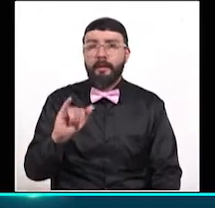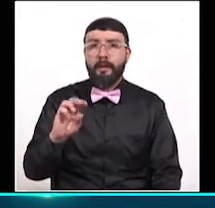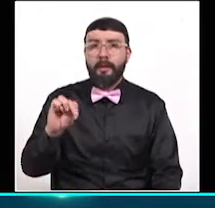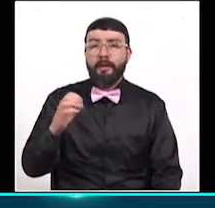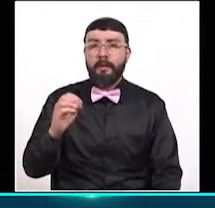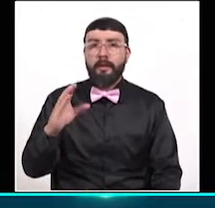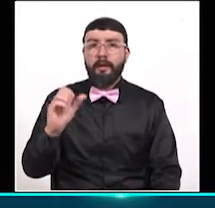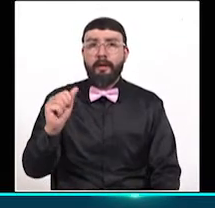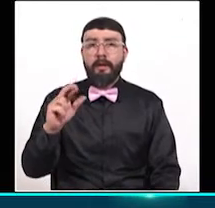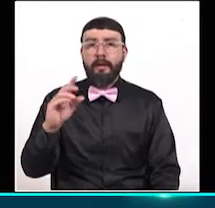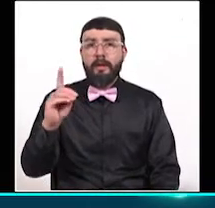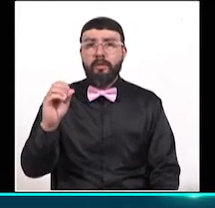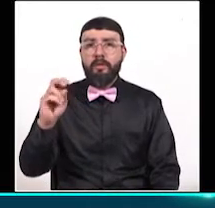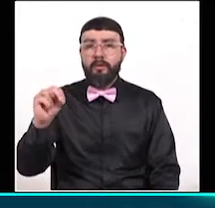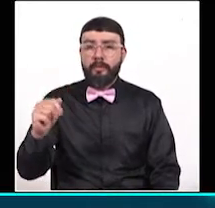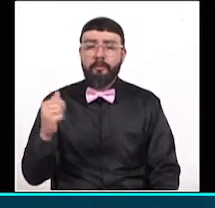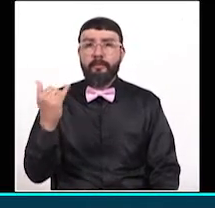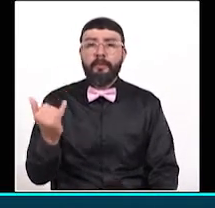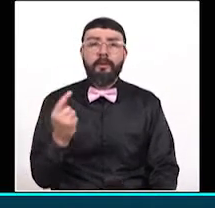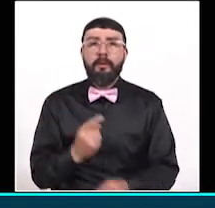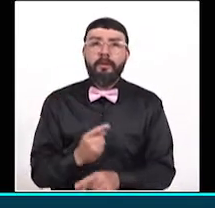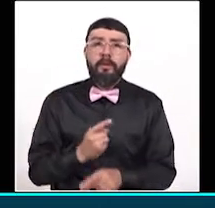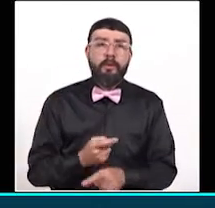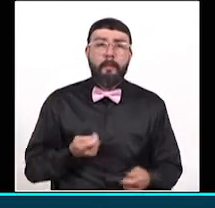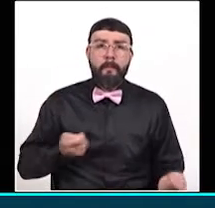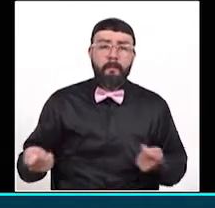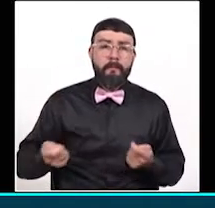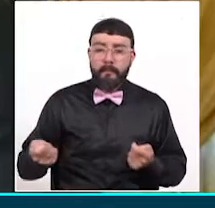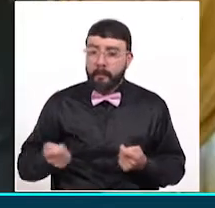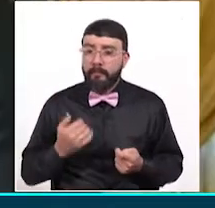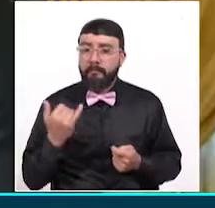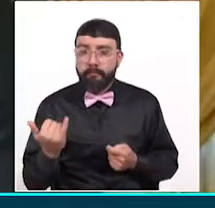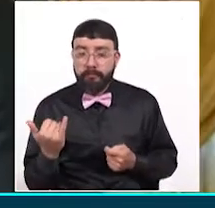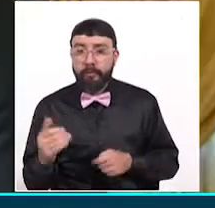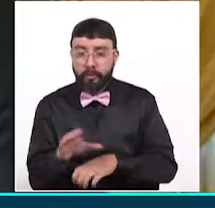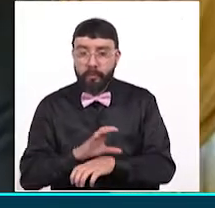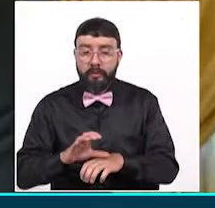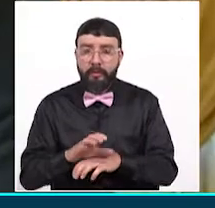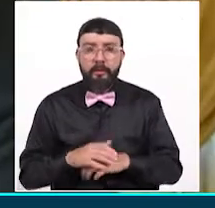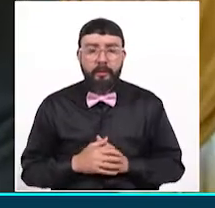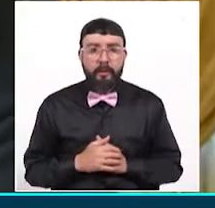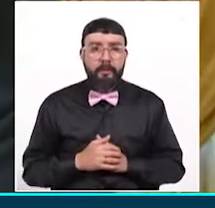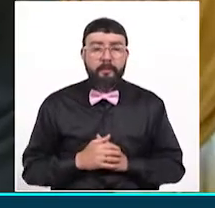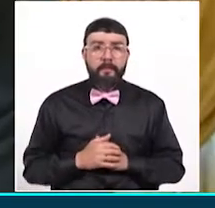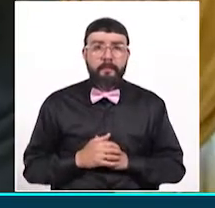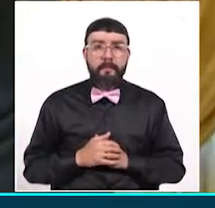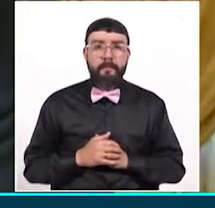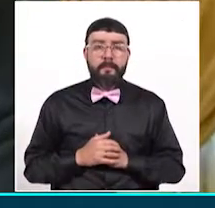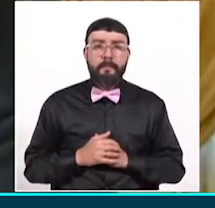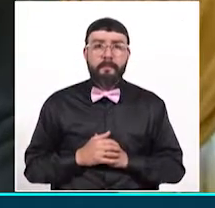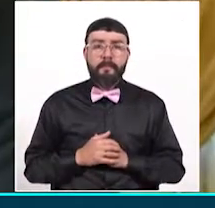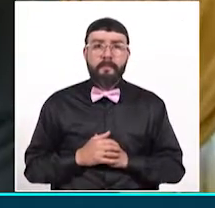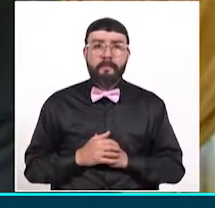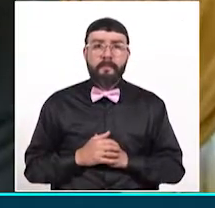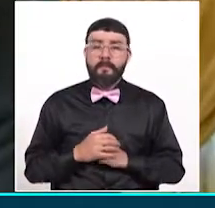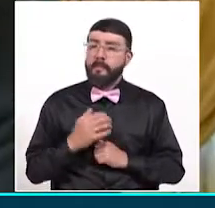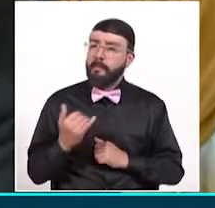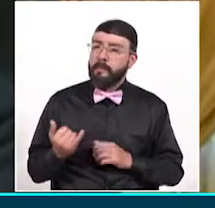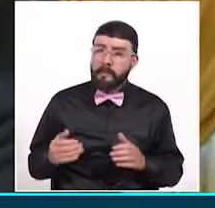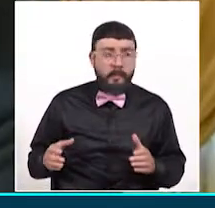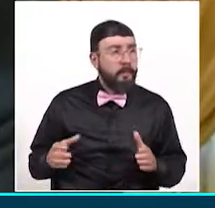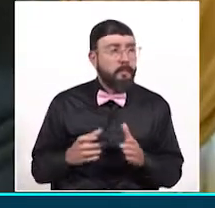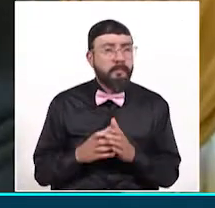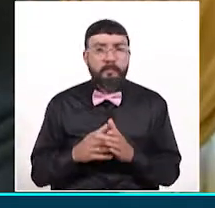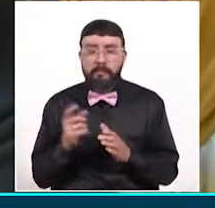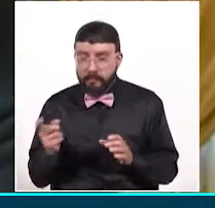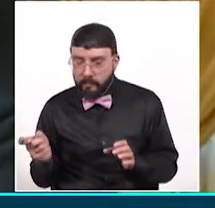de la pandemia elevan las tasas de suicidio en las sociedades. Justamente porque a veces acentúan,